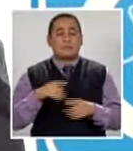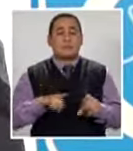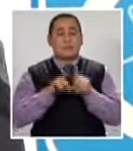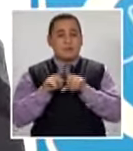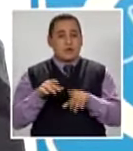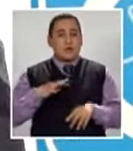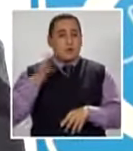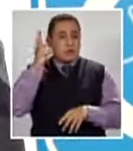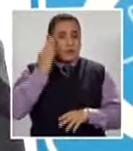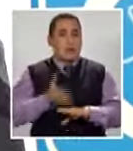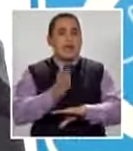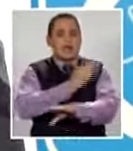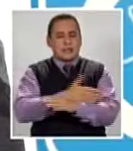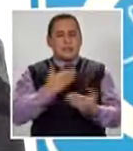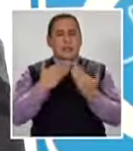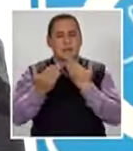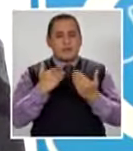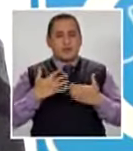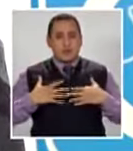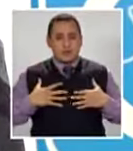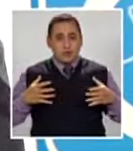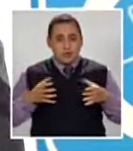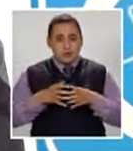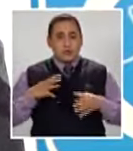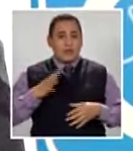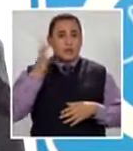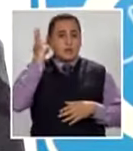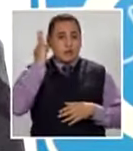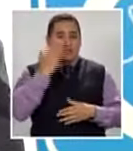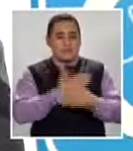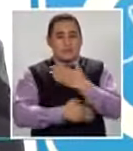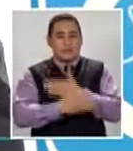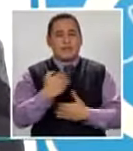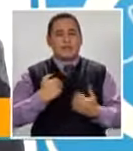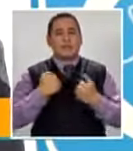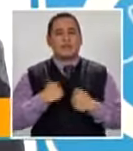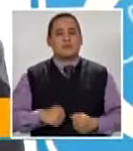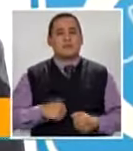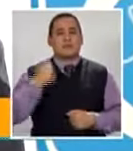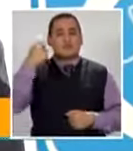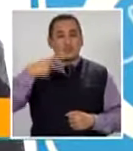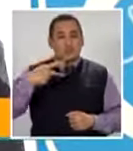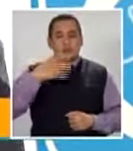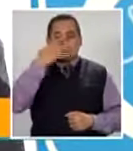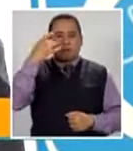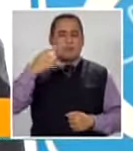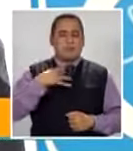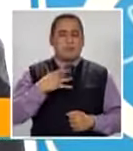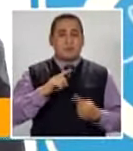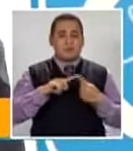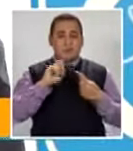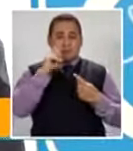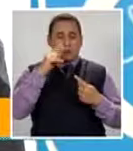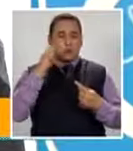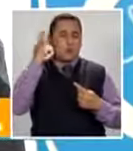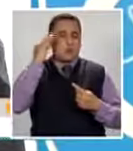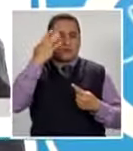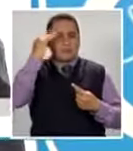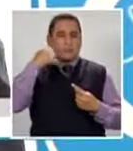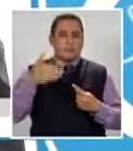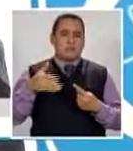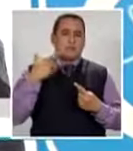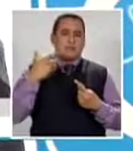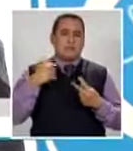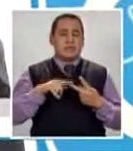las mujeres Como hablamos La primera vez Que nosotras Las mujeres Con discapacidad Tenemos una doble Discriminación Primero Por ser mujer Y